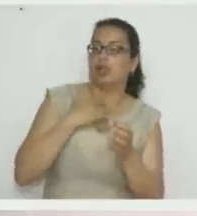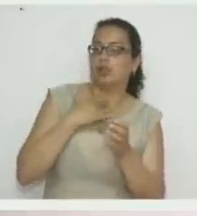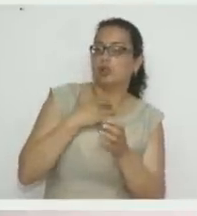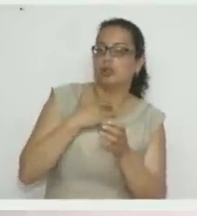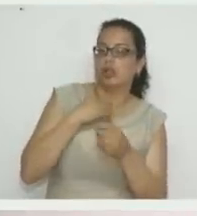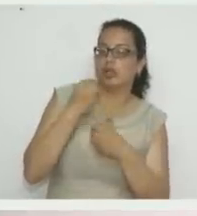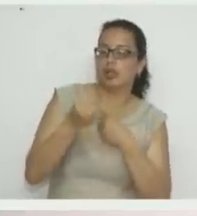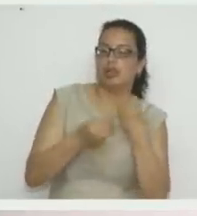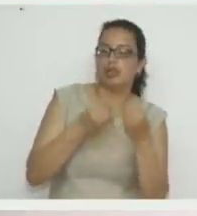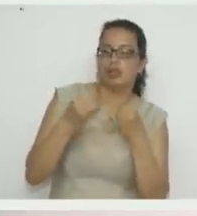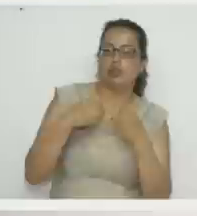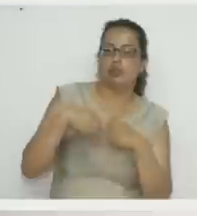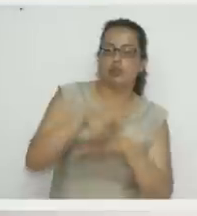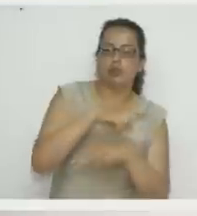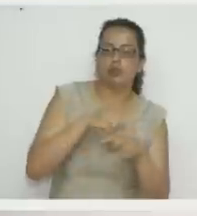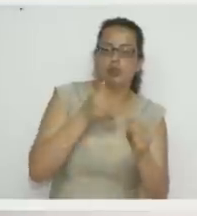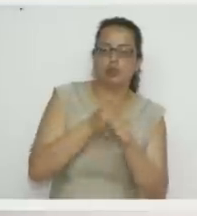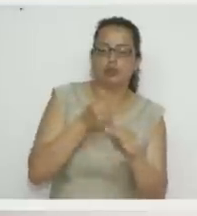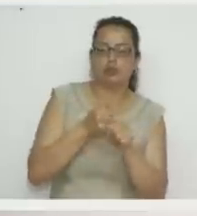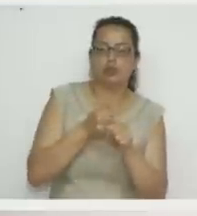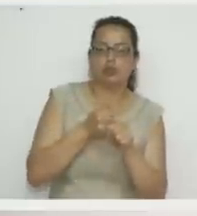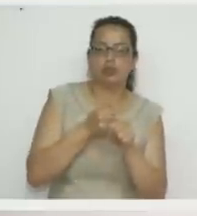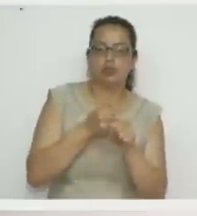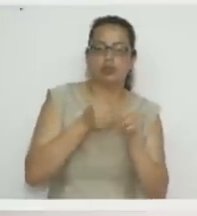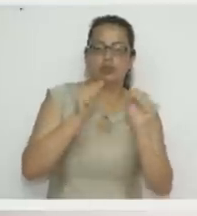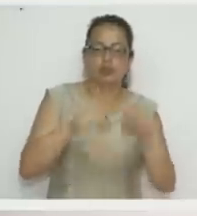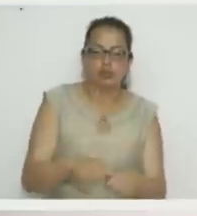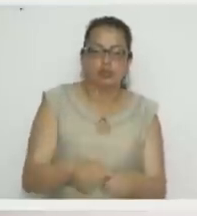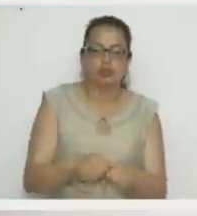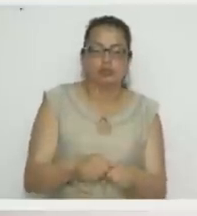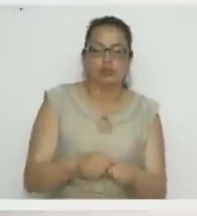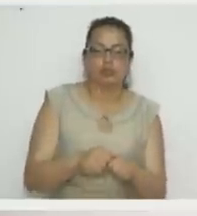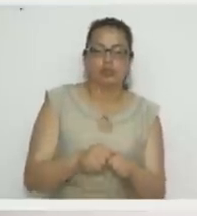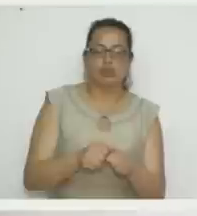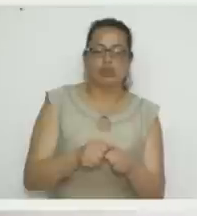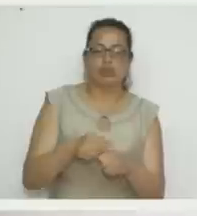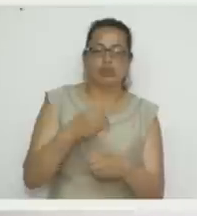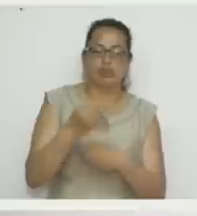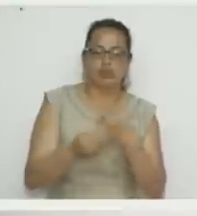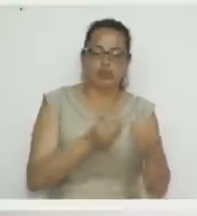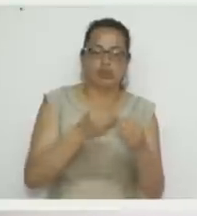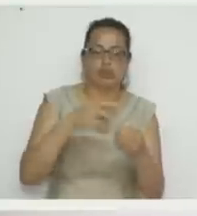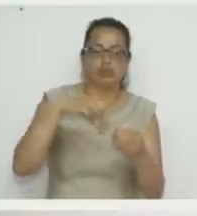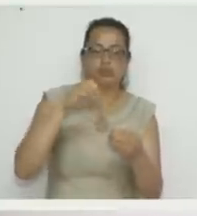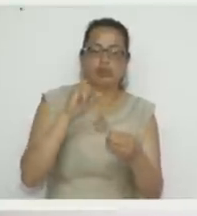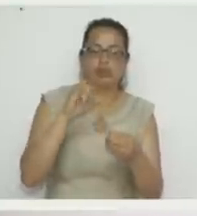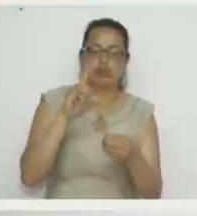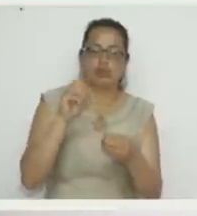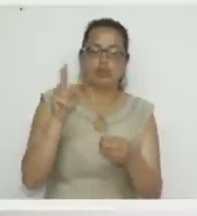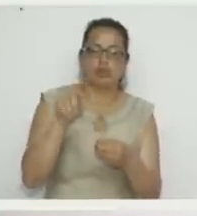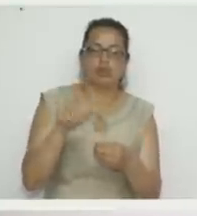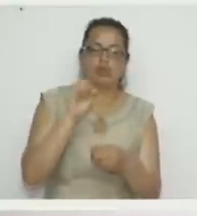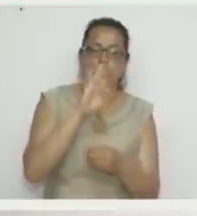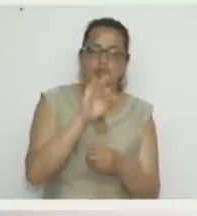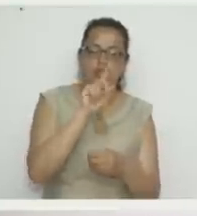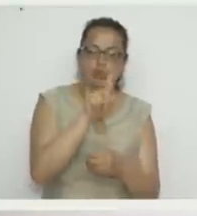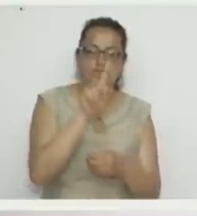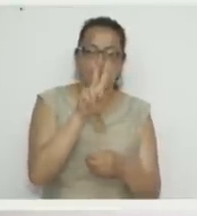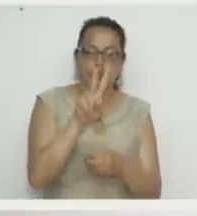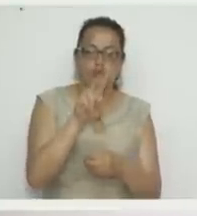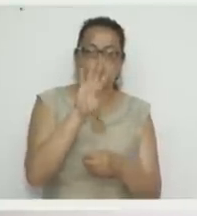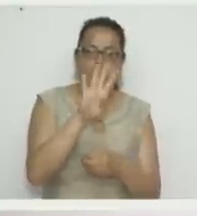fabricar, nosotros les fabricamos sus productos y pueden hacer los pedidos al 312-423